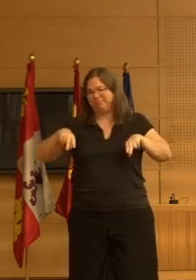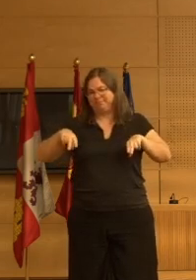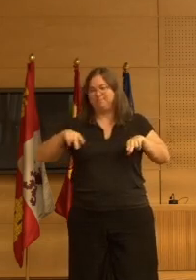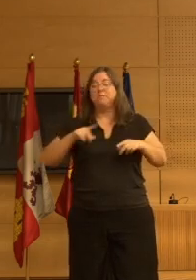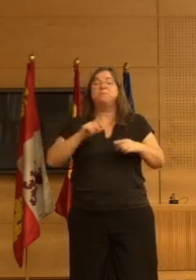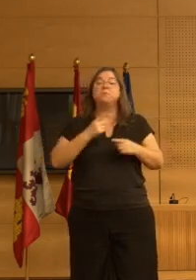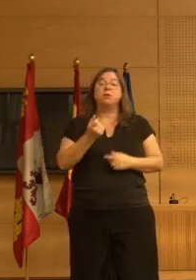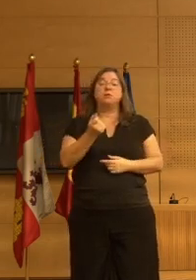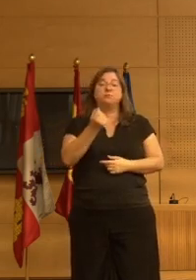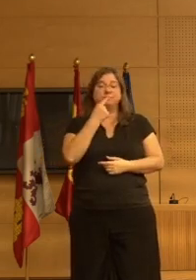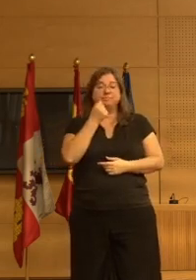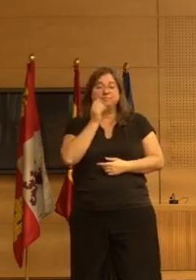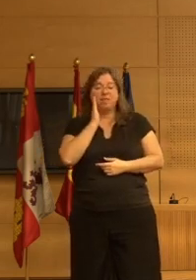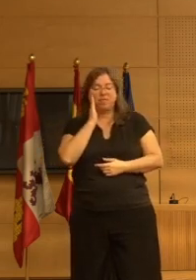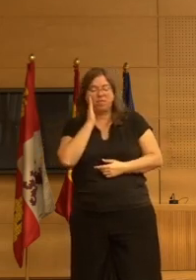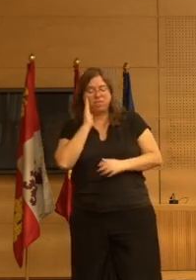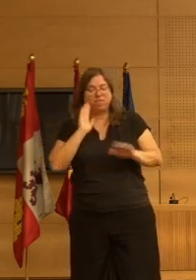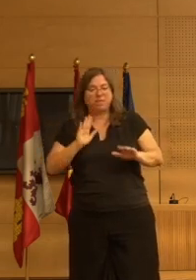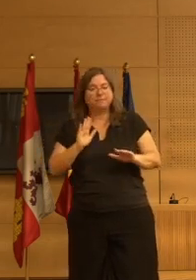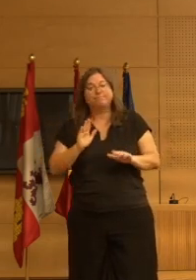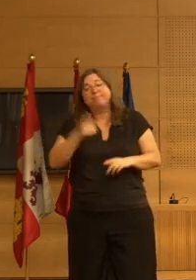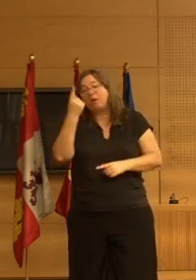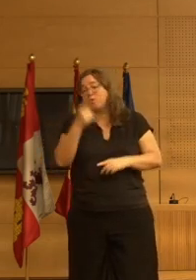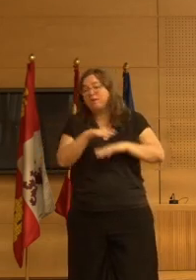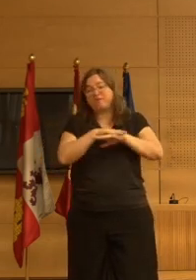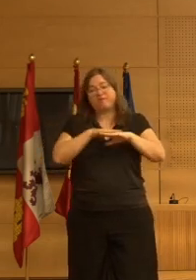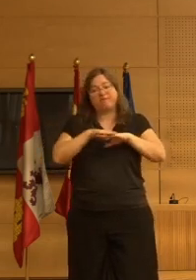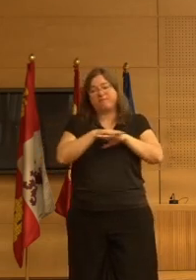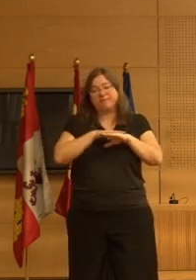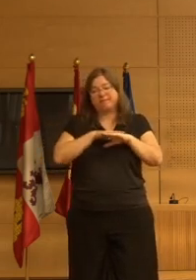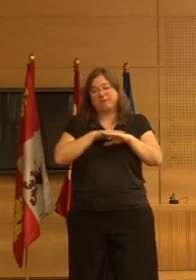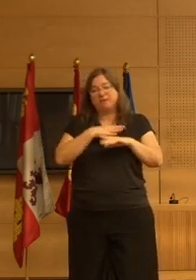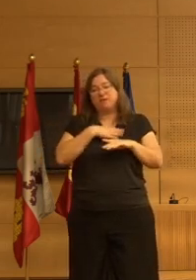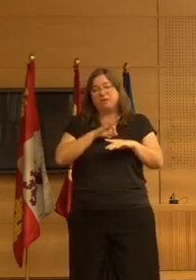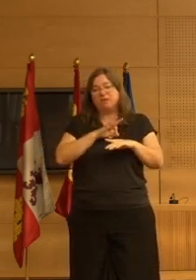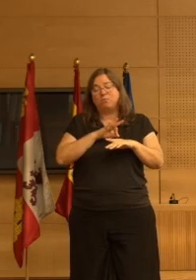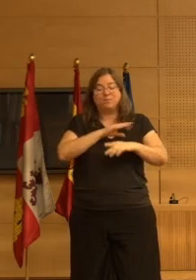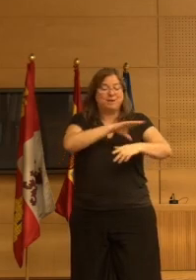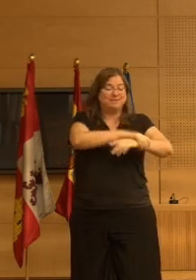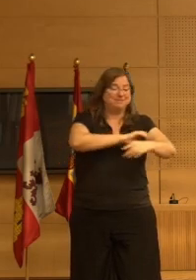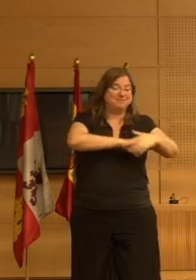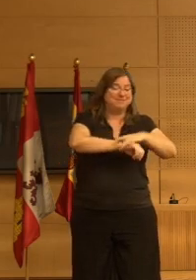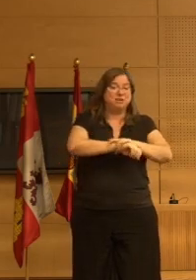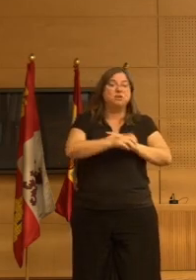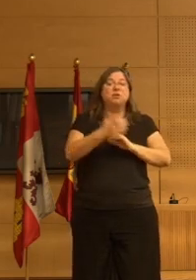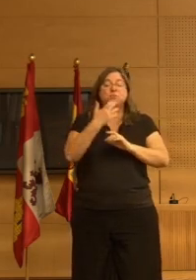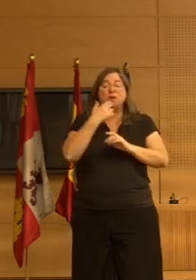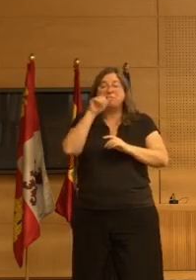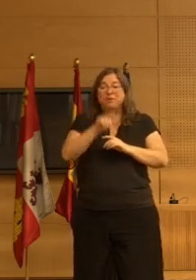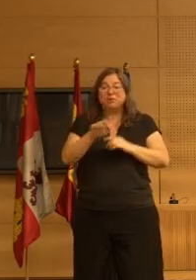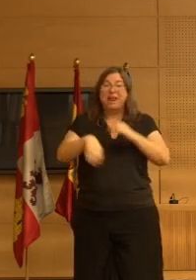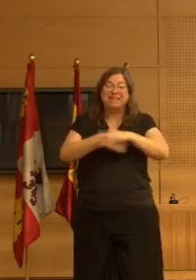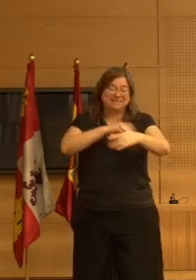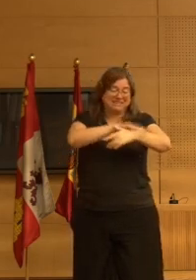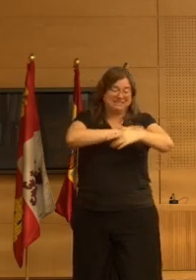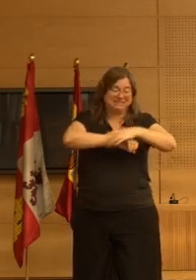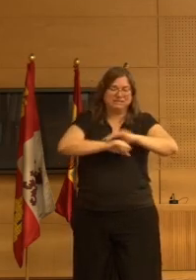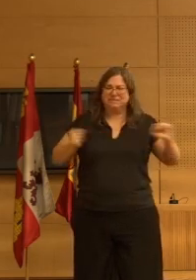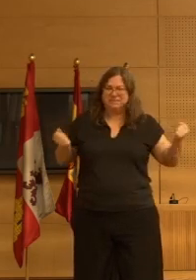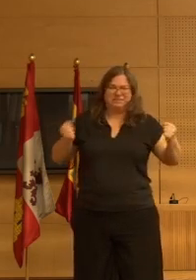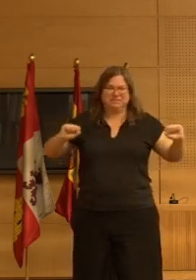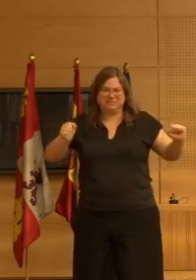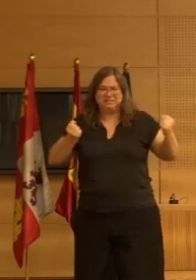hay sujeciones químicas que son imprescindibles a veces para tener sujeciones mecánicas hay gente que se agita tanto cuando está